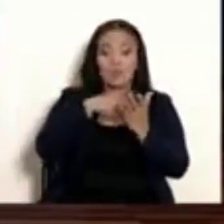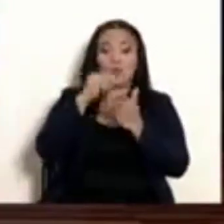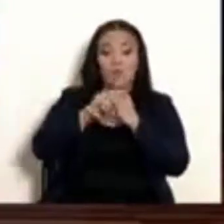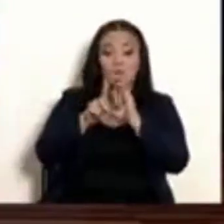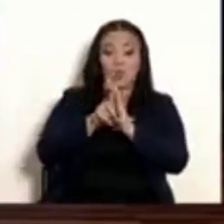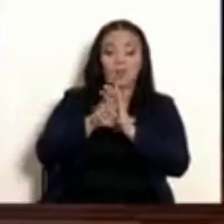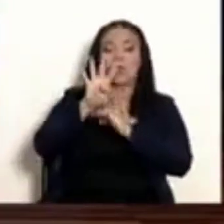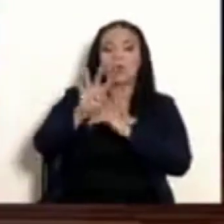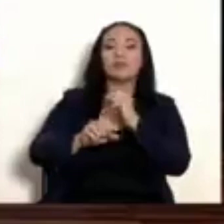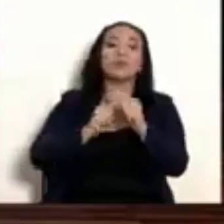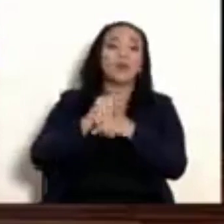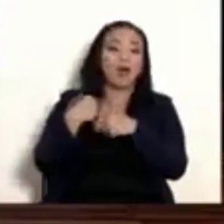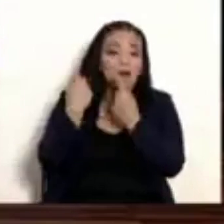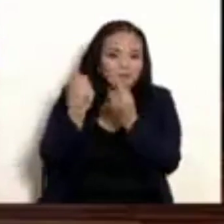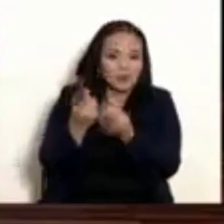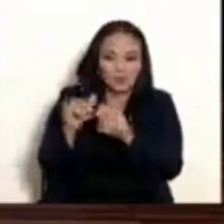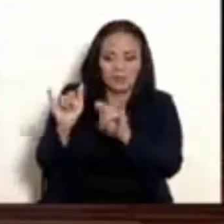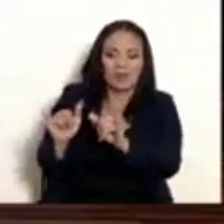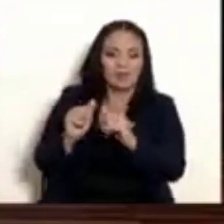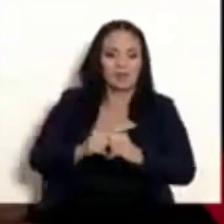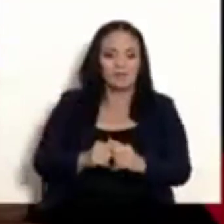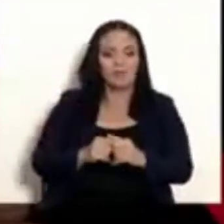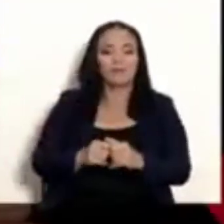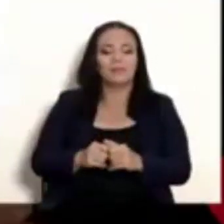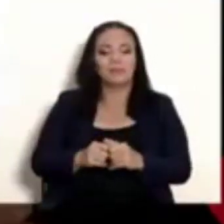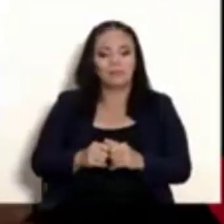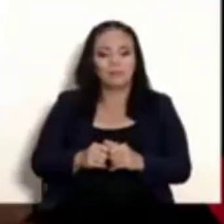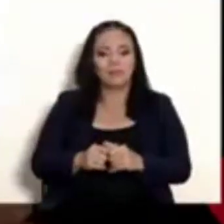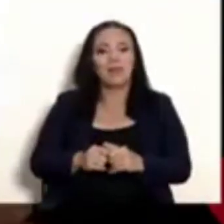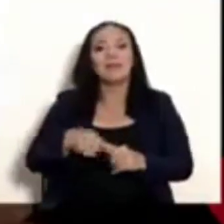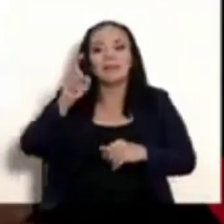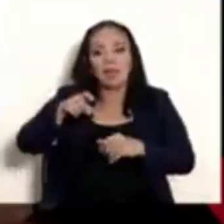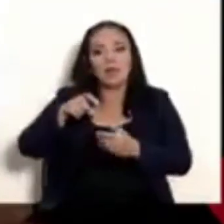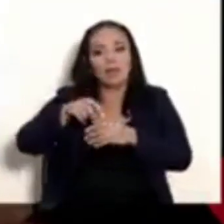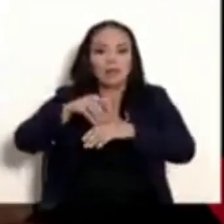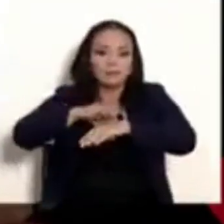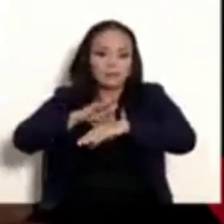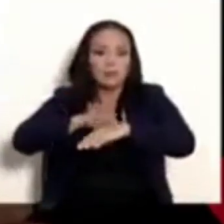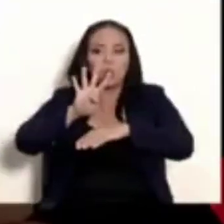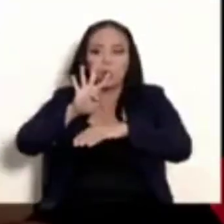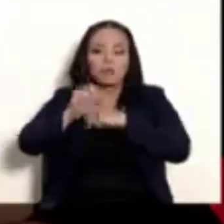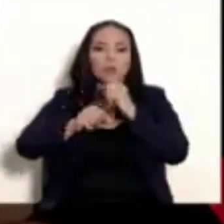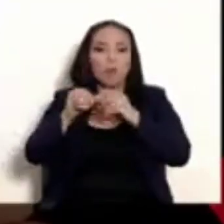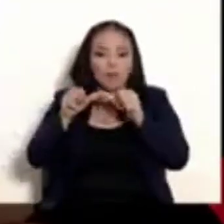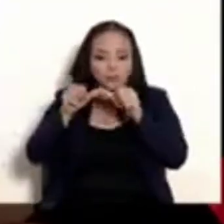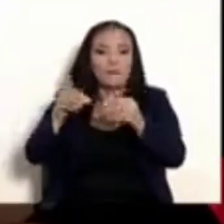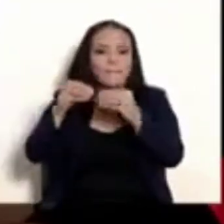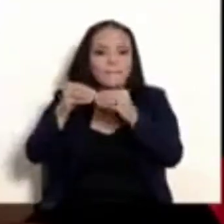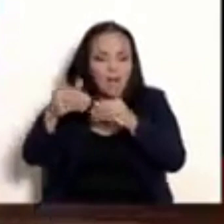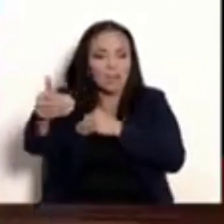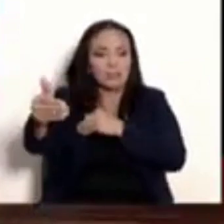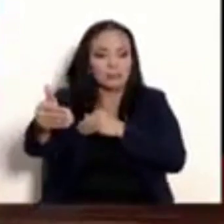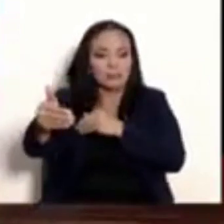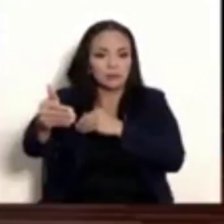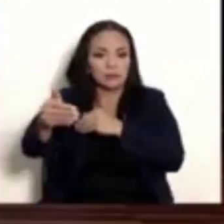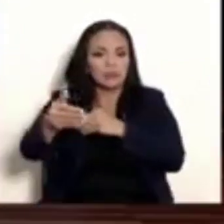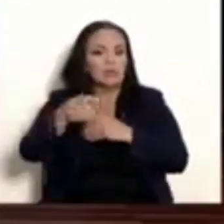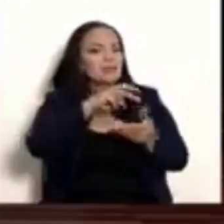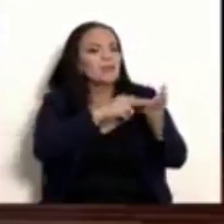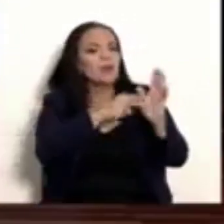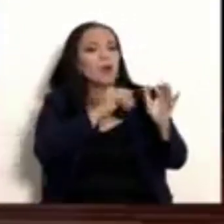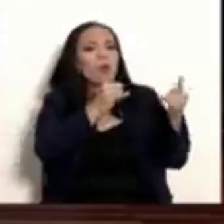hacer el esfuerzo de permitir la vigencia cuatro años más y no se fue acordado. Fuegos de tiempos.